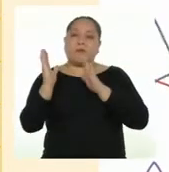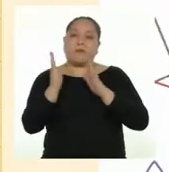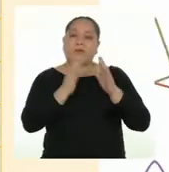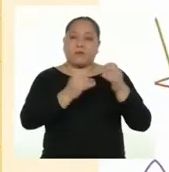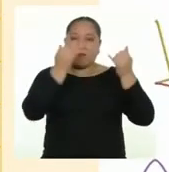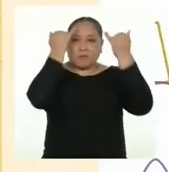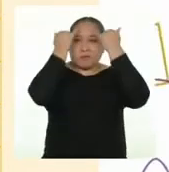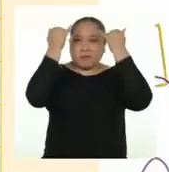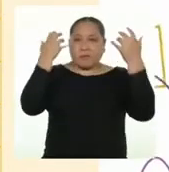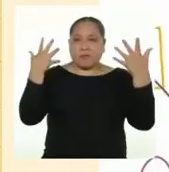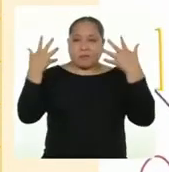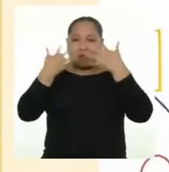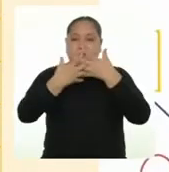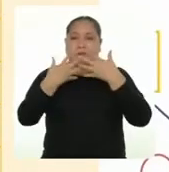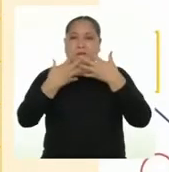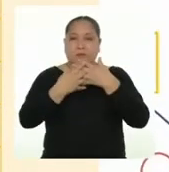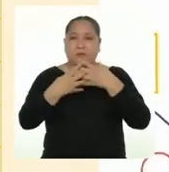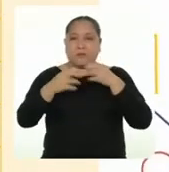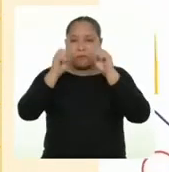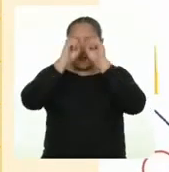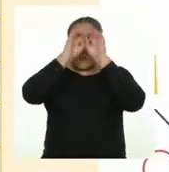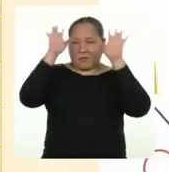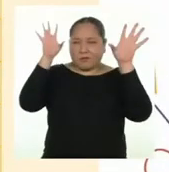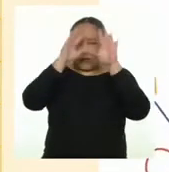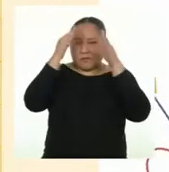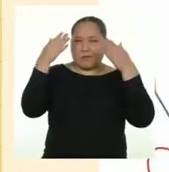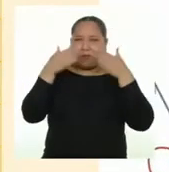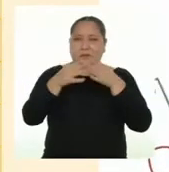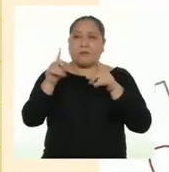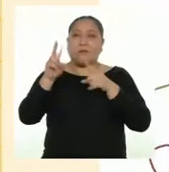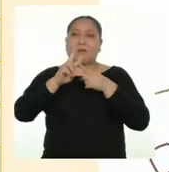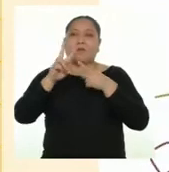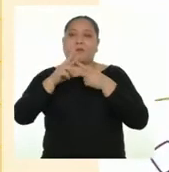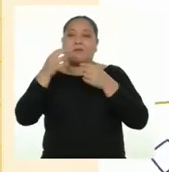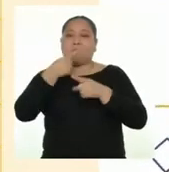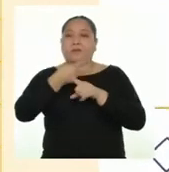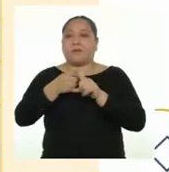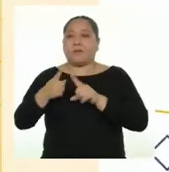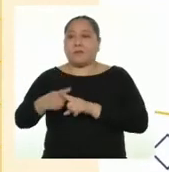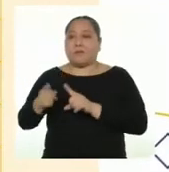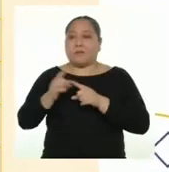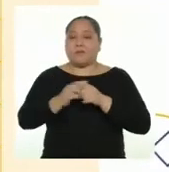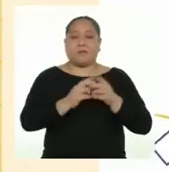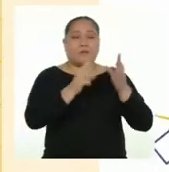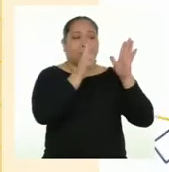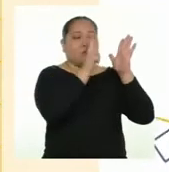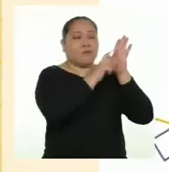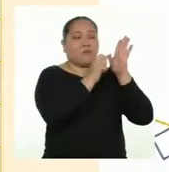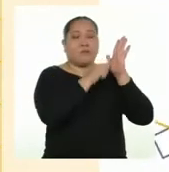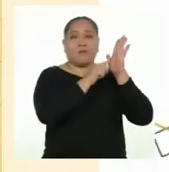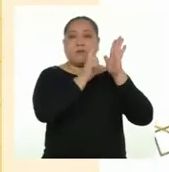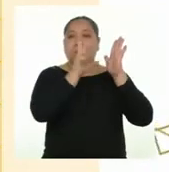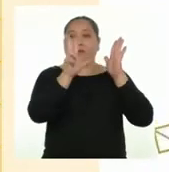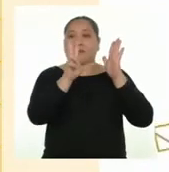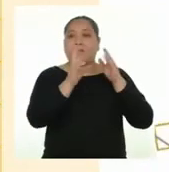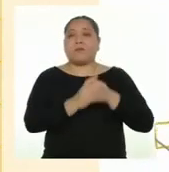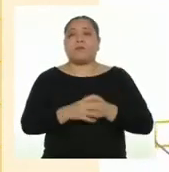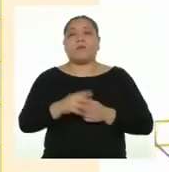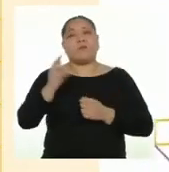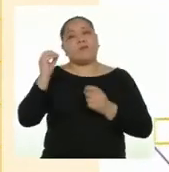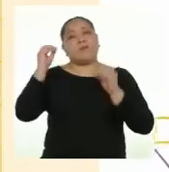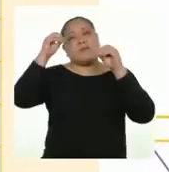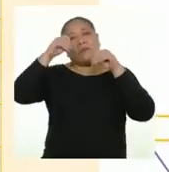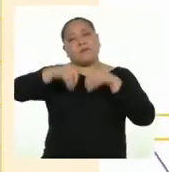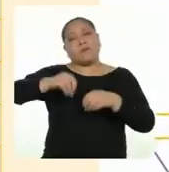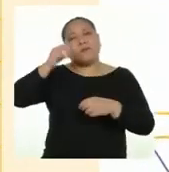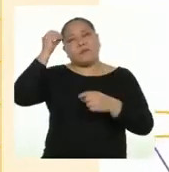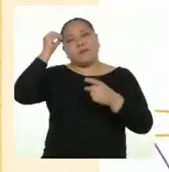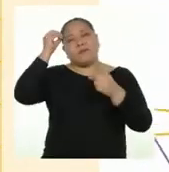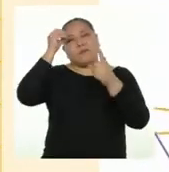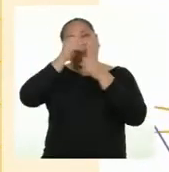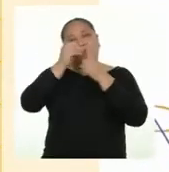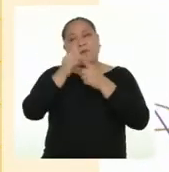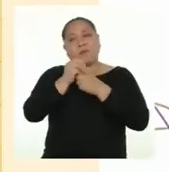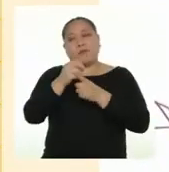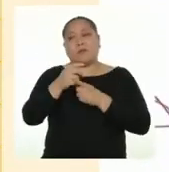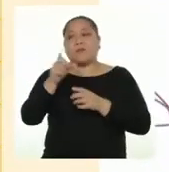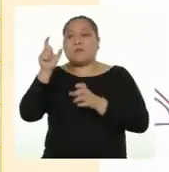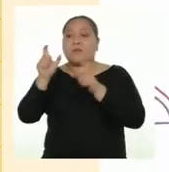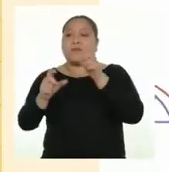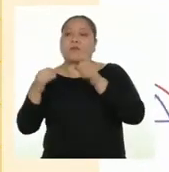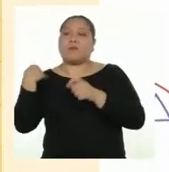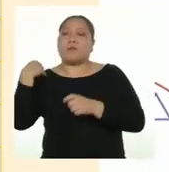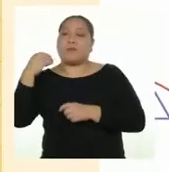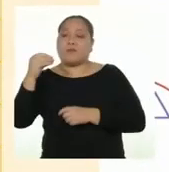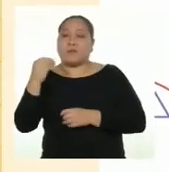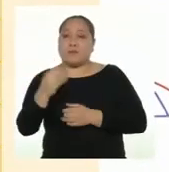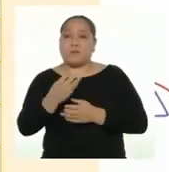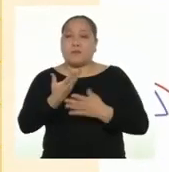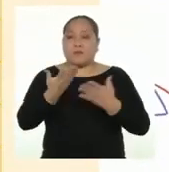y coherencia y con vocabulario variado. 3. El contenido de mi afiche incluye una propuesta para que las y los adolescentes fomenten un trato